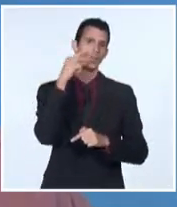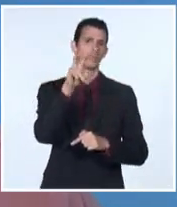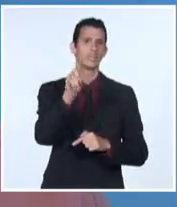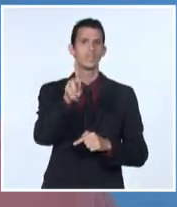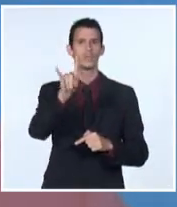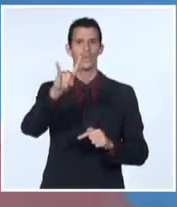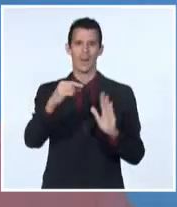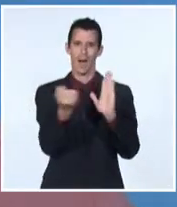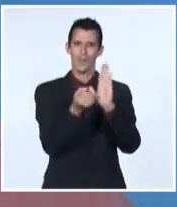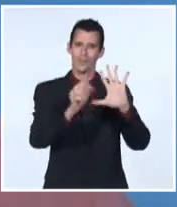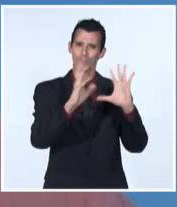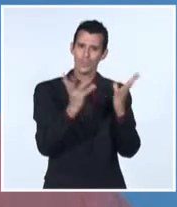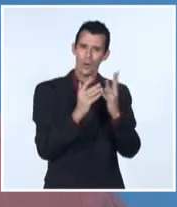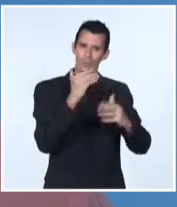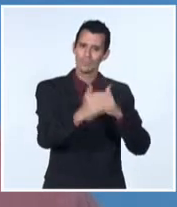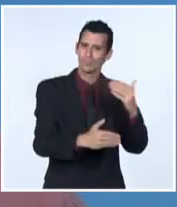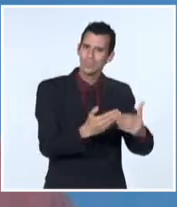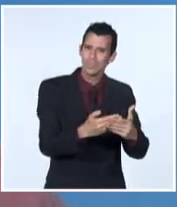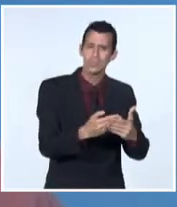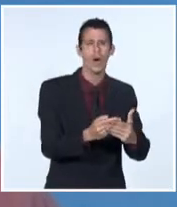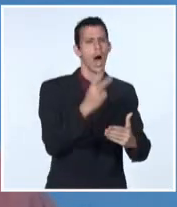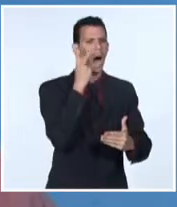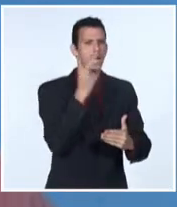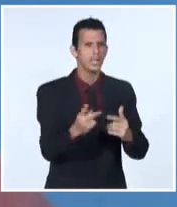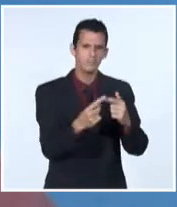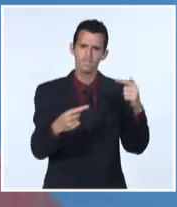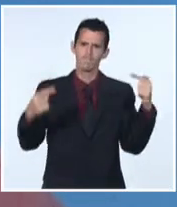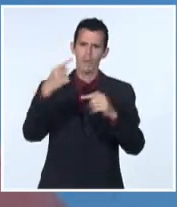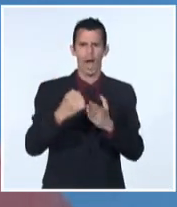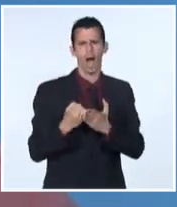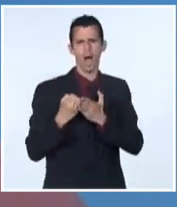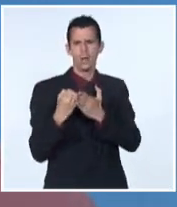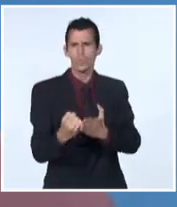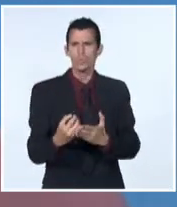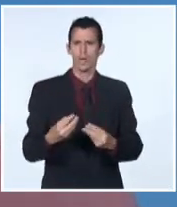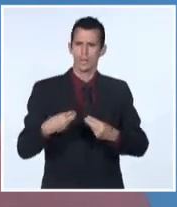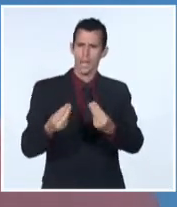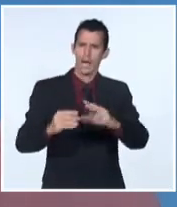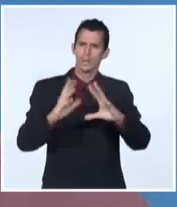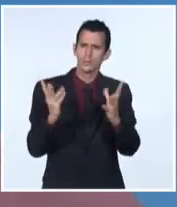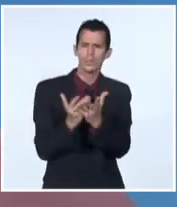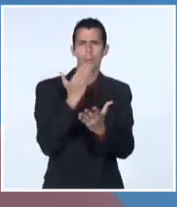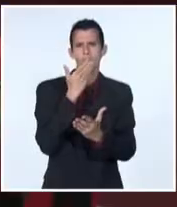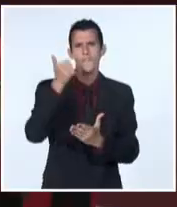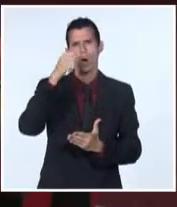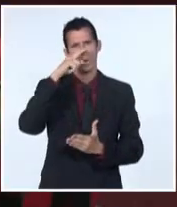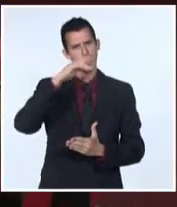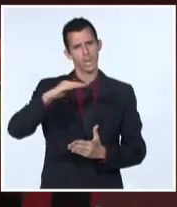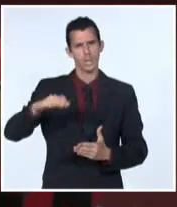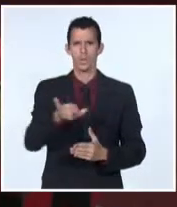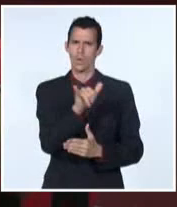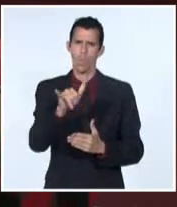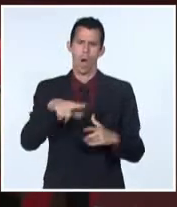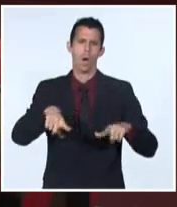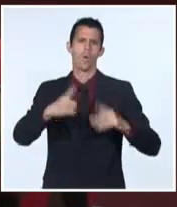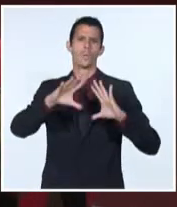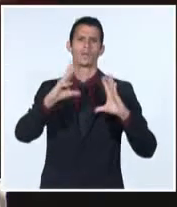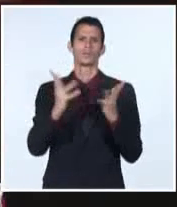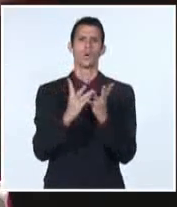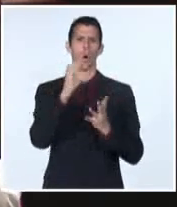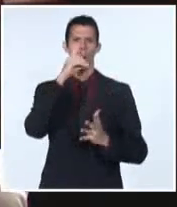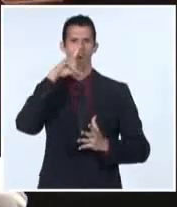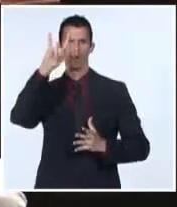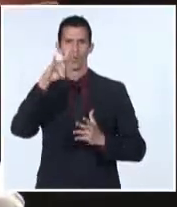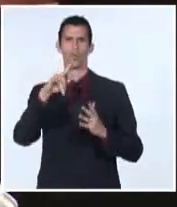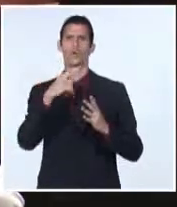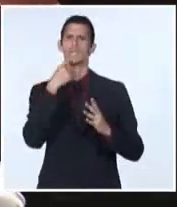con los principios que están establecidos en la Convención por los Derechos de la Niñez. La señora Alejandra Trocero